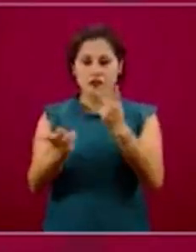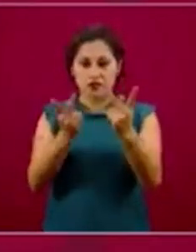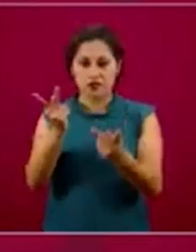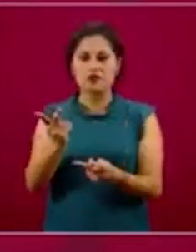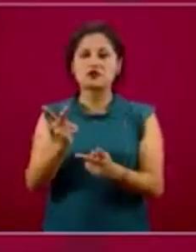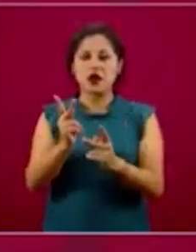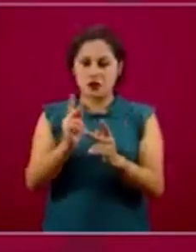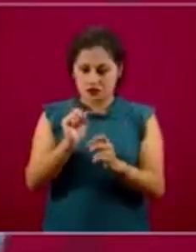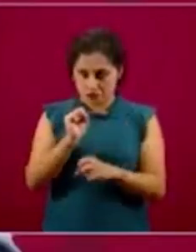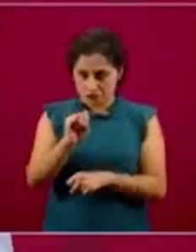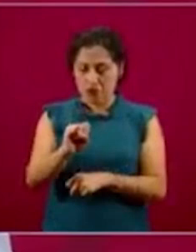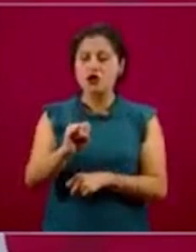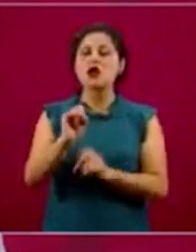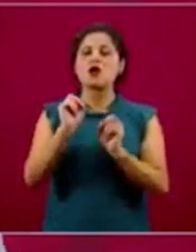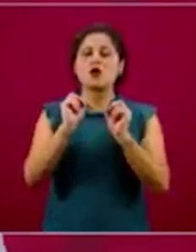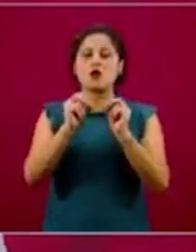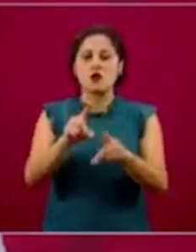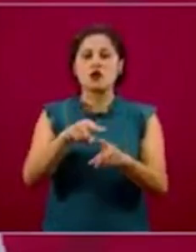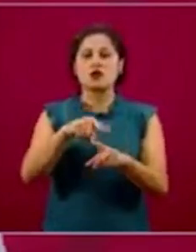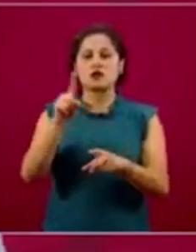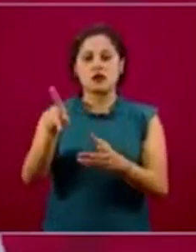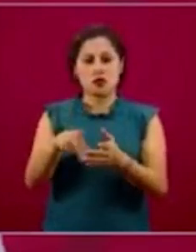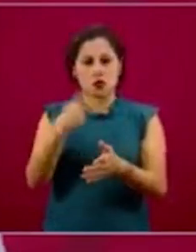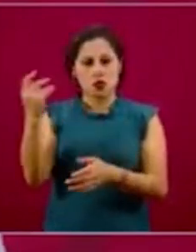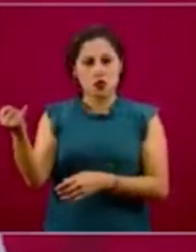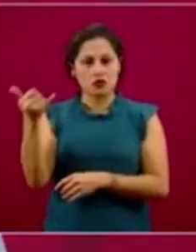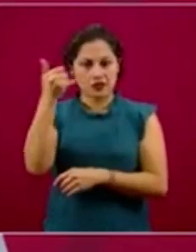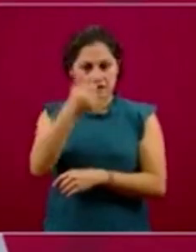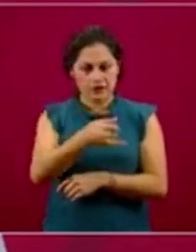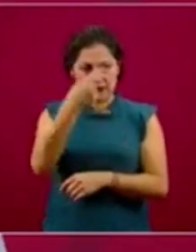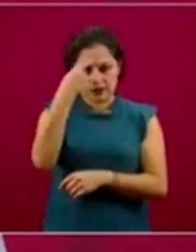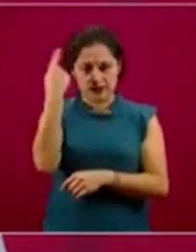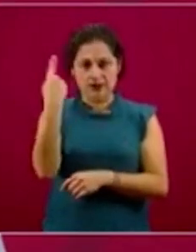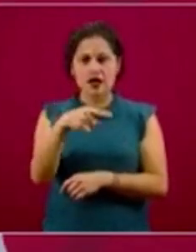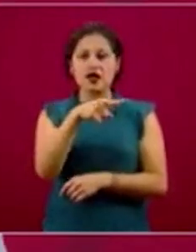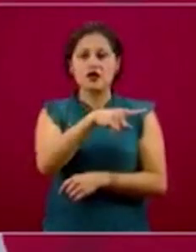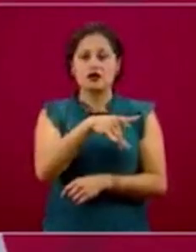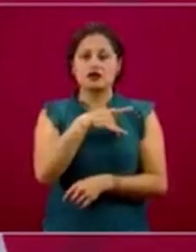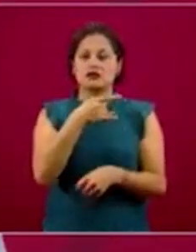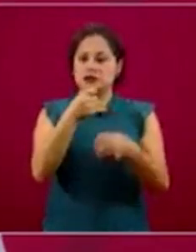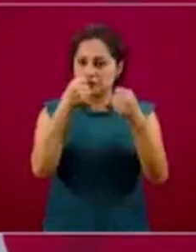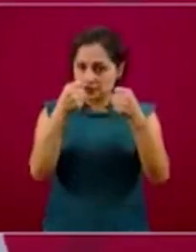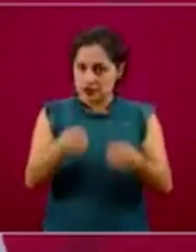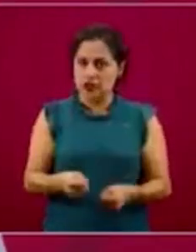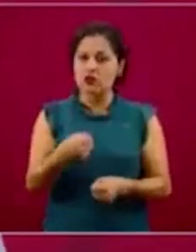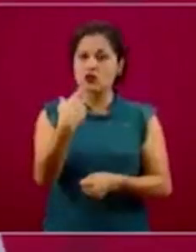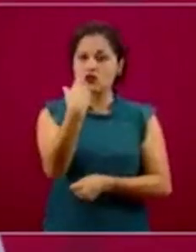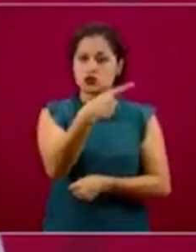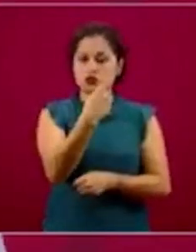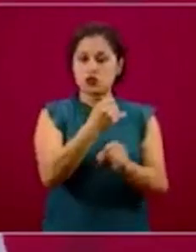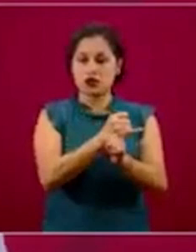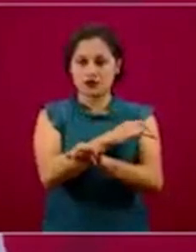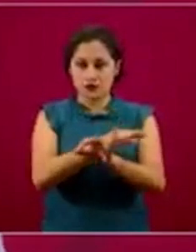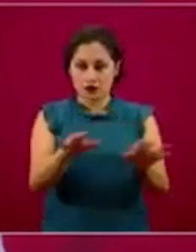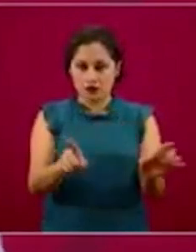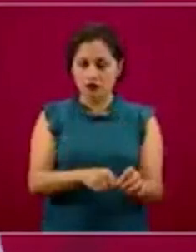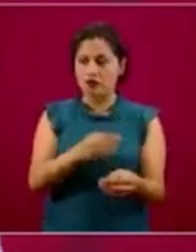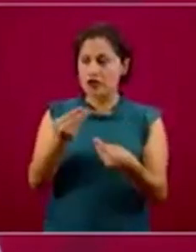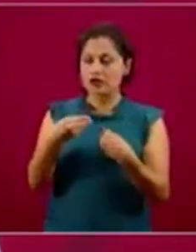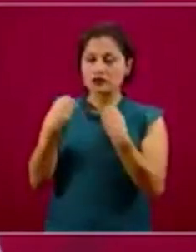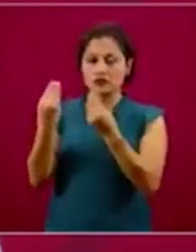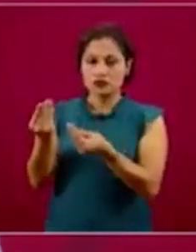llamada y tener la certeza que los datos que están entregando se los están entregando a los